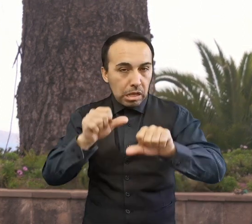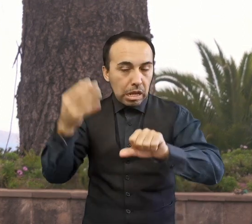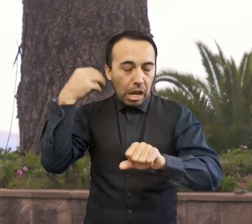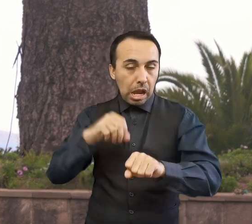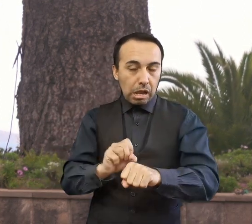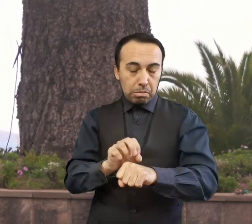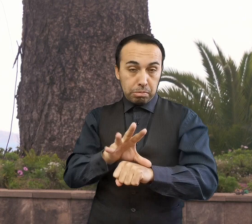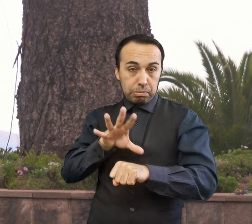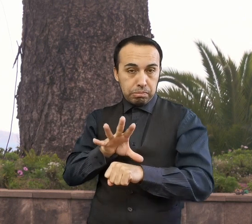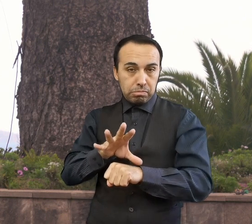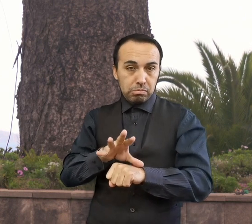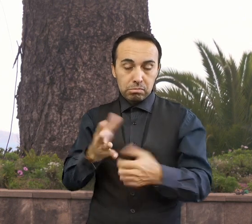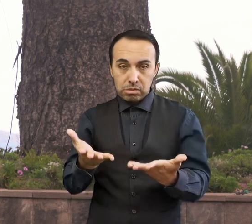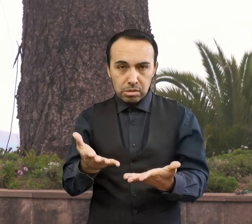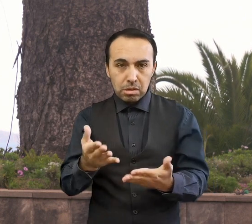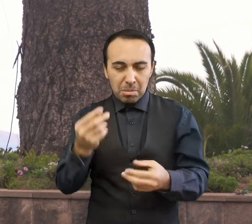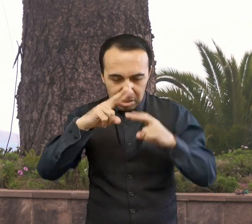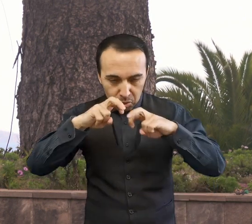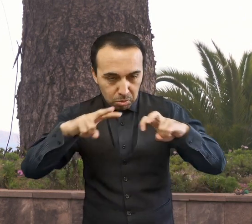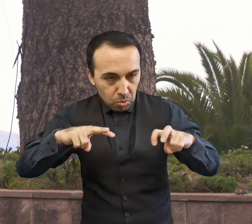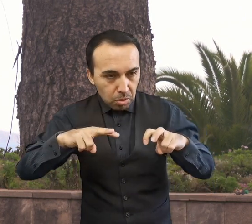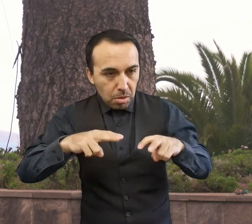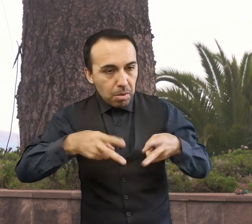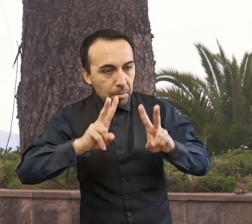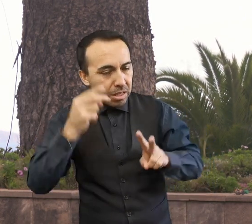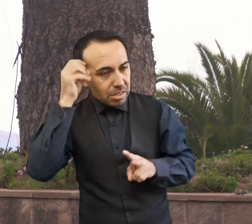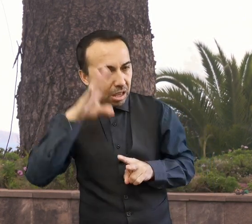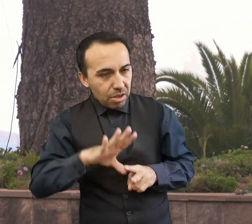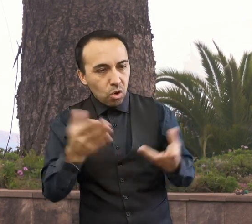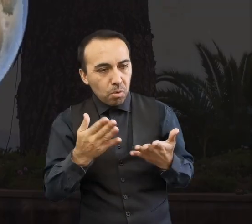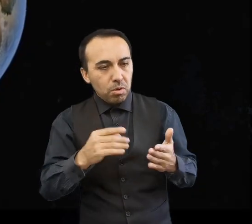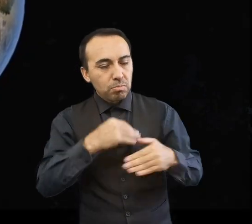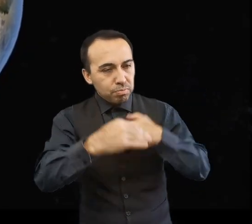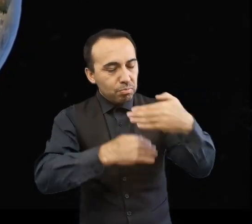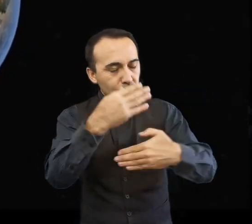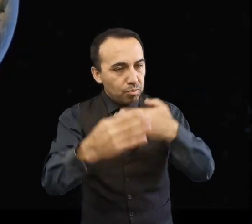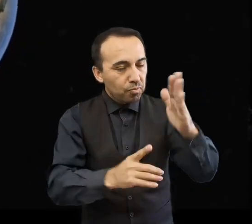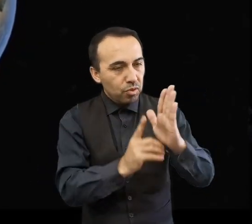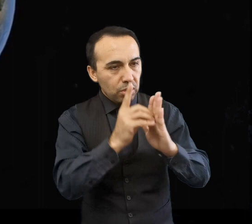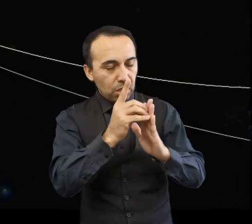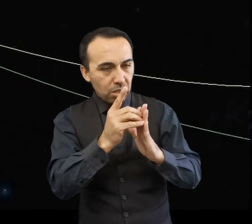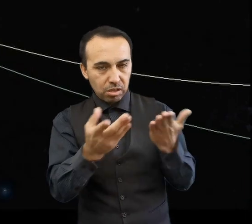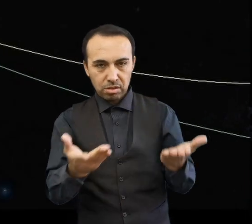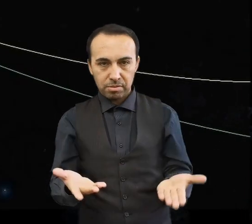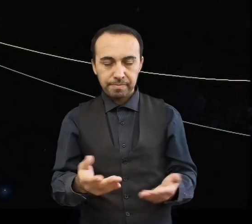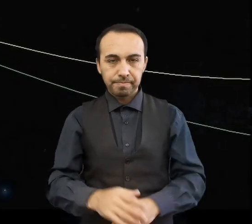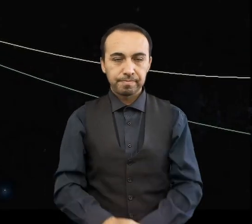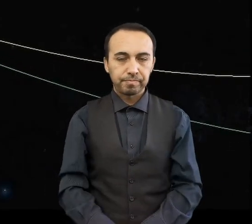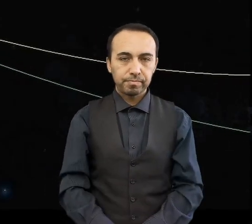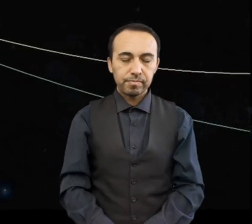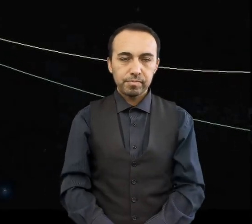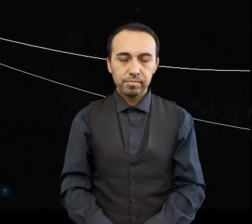isotópicos para datar los procesos de formación en los asteroides de los que proceden. Varias misiones